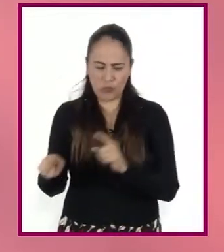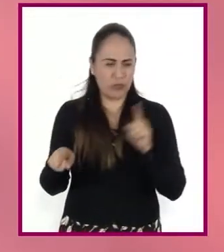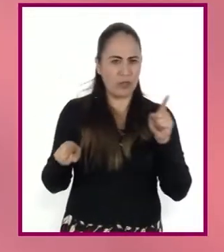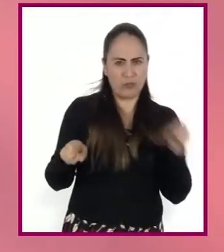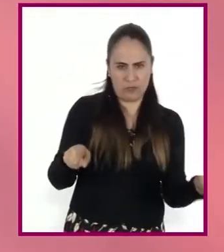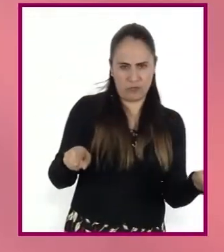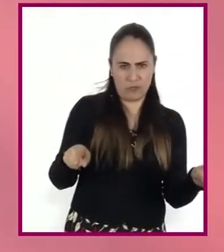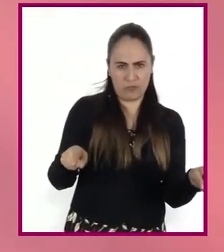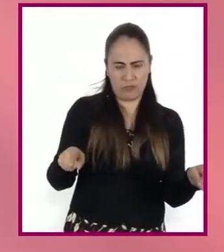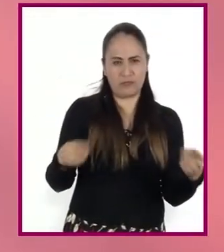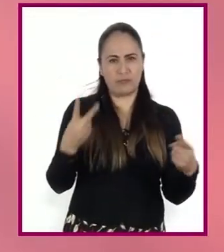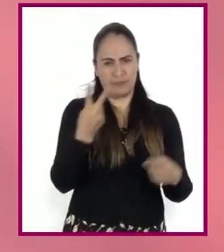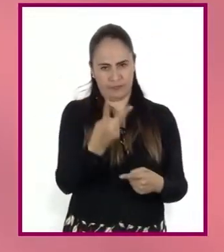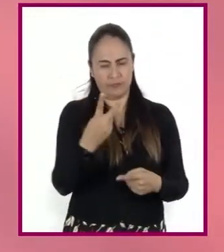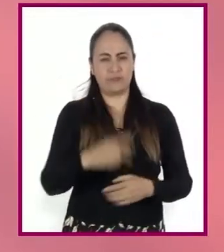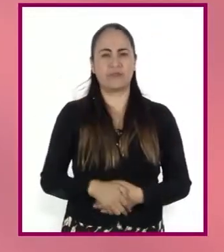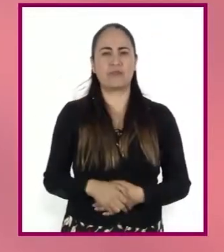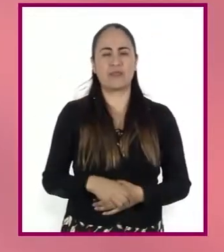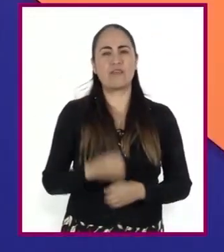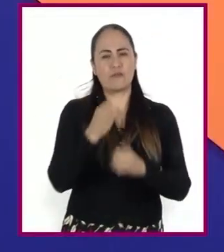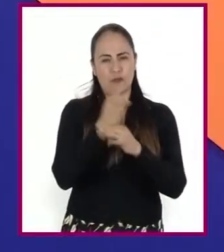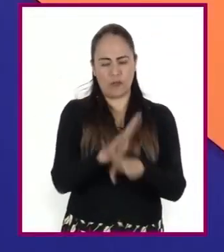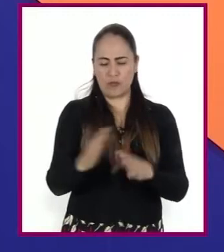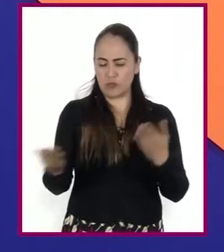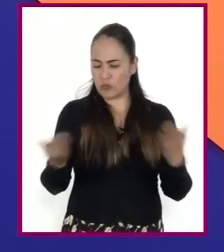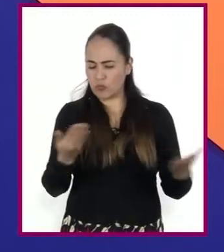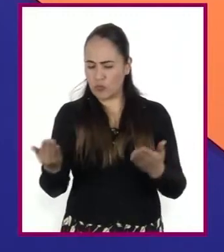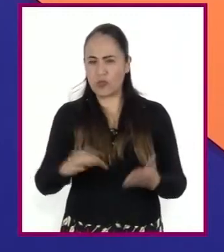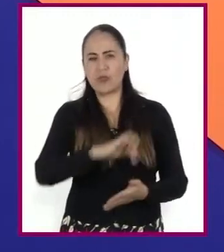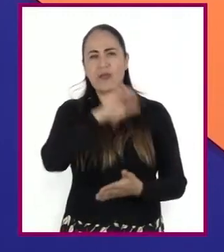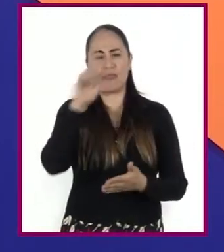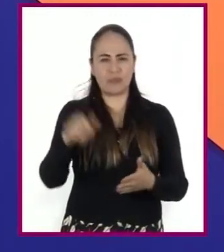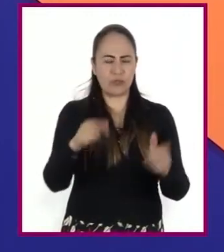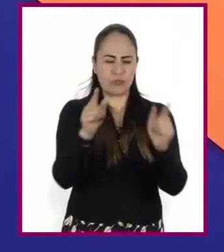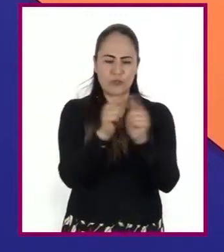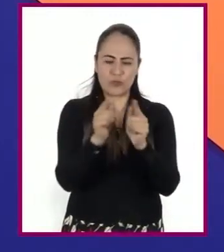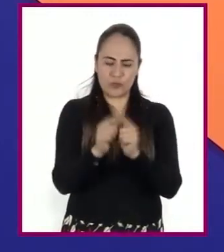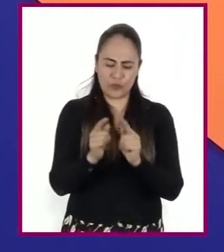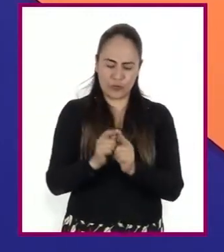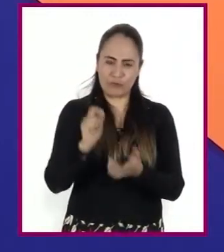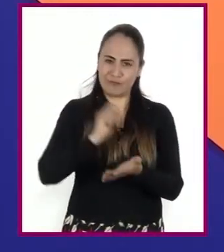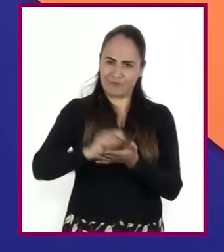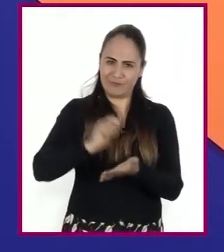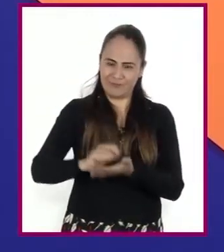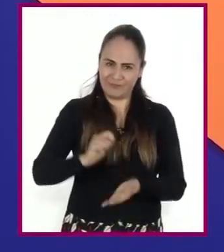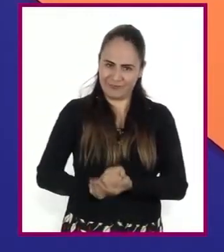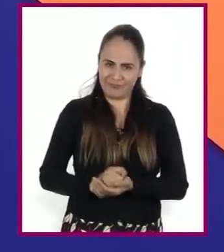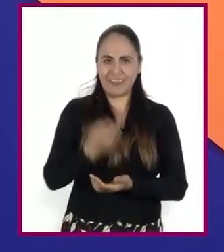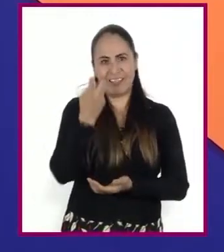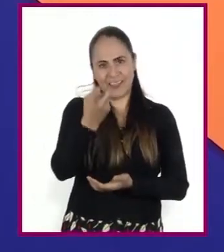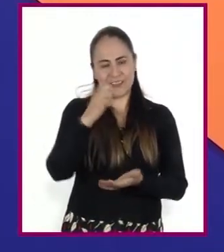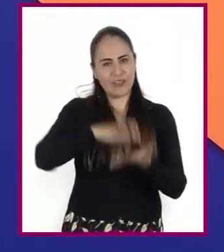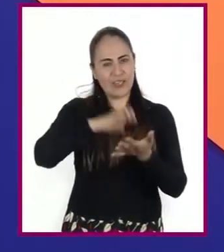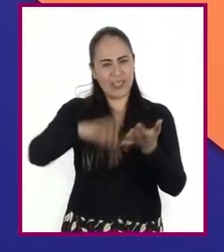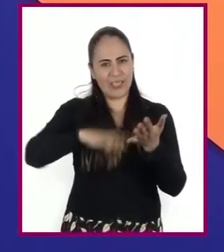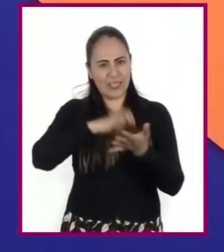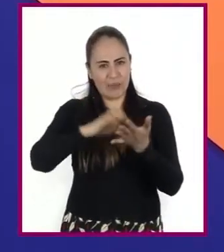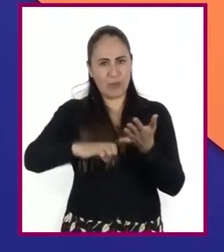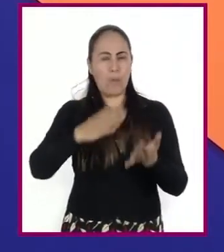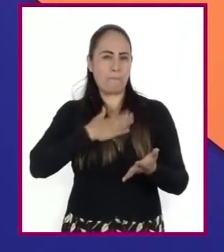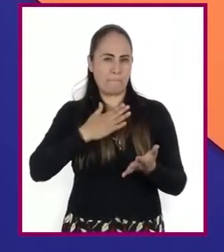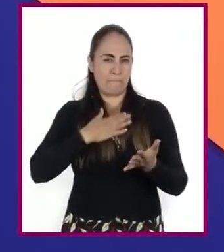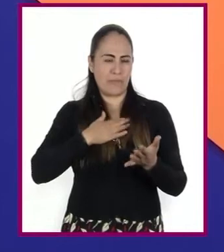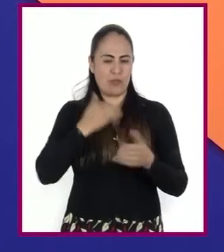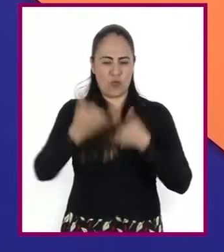información podemos realizar el resumen. Gracias a estos ejemplos me será más fácil crear las reglas de mi juego